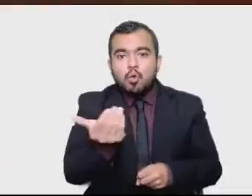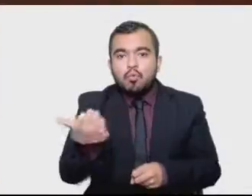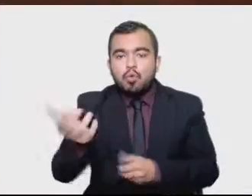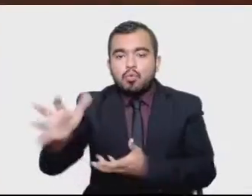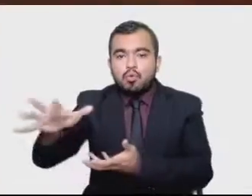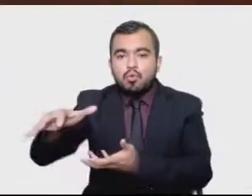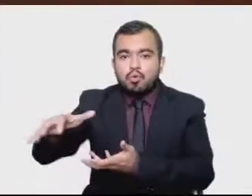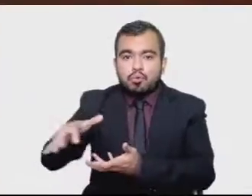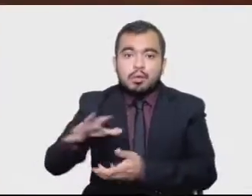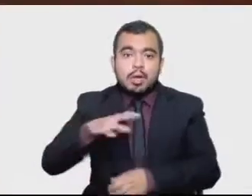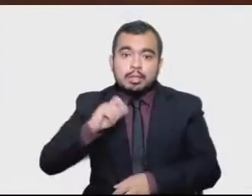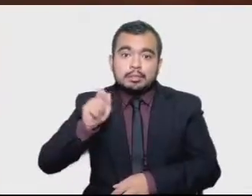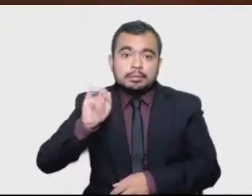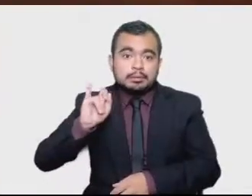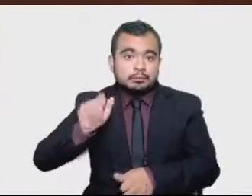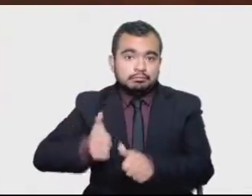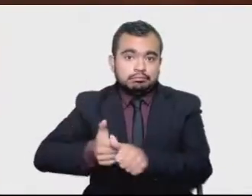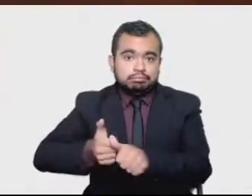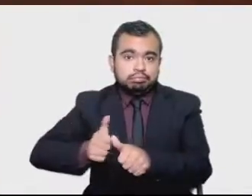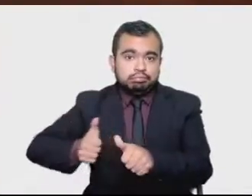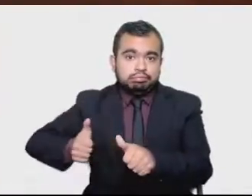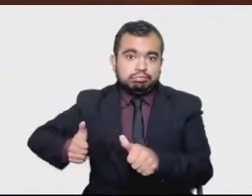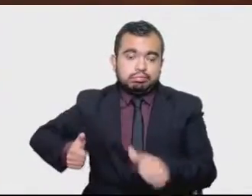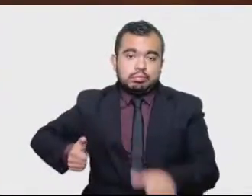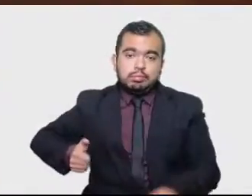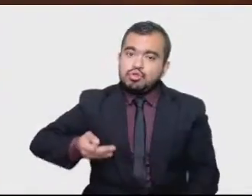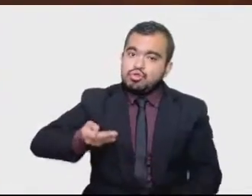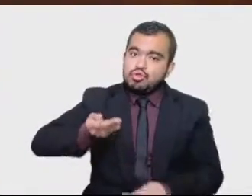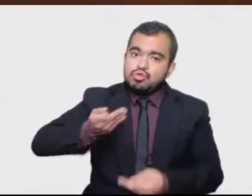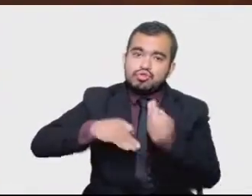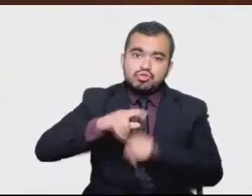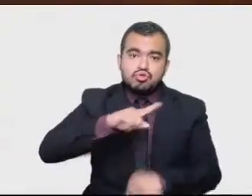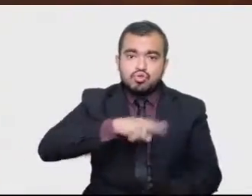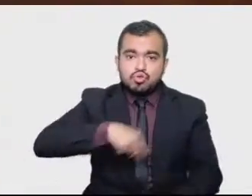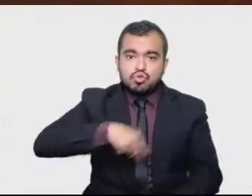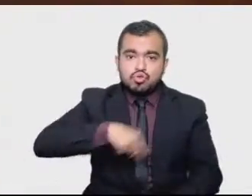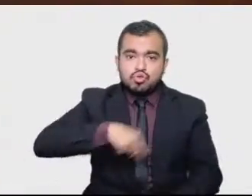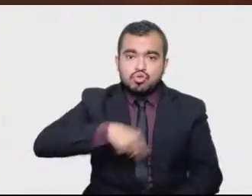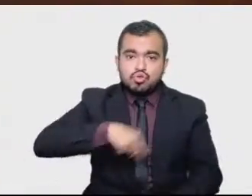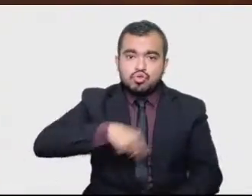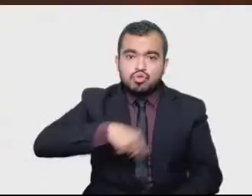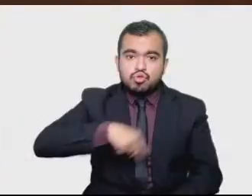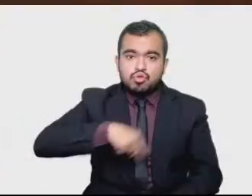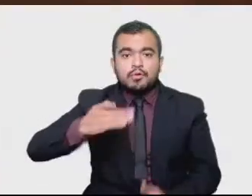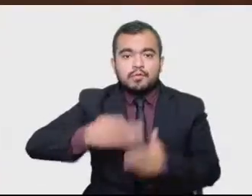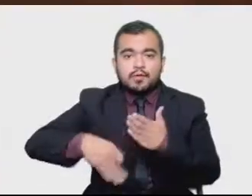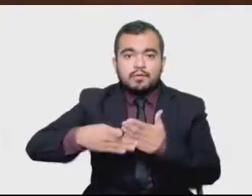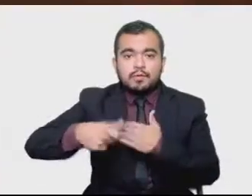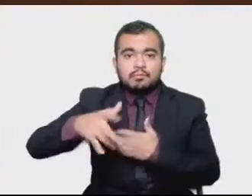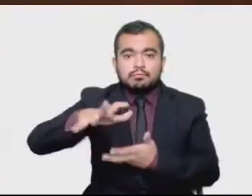rezago de todos los municipios y ahí hay una, diríamos,